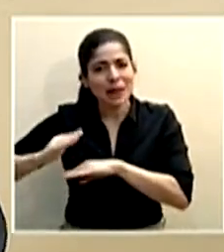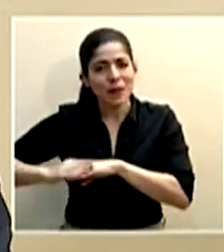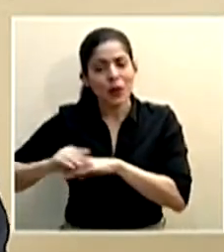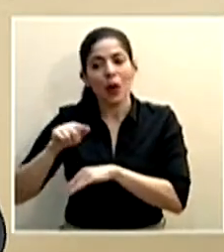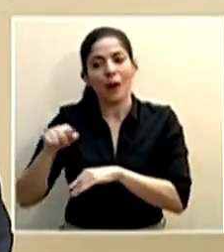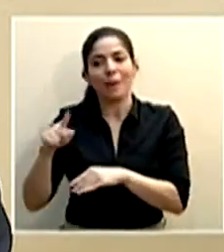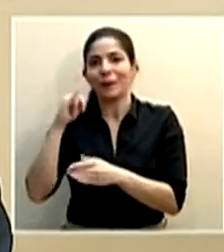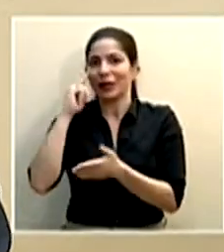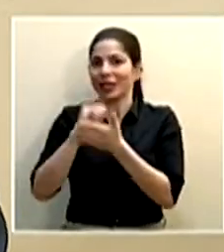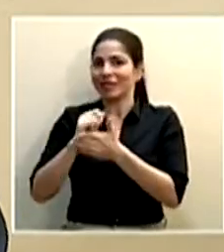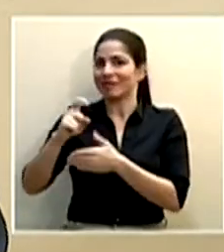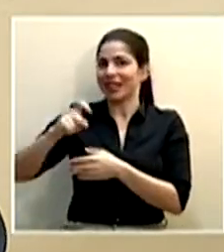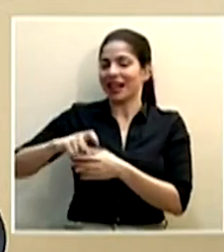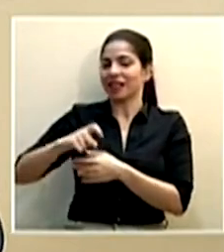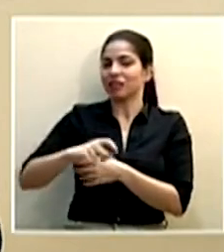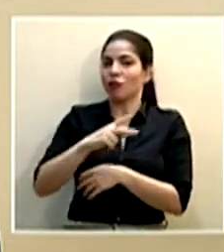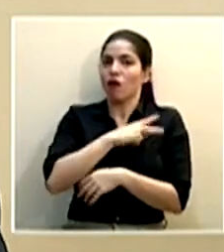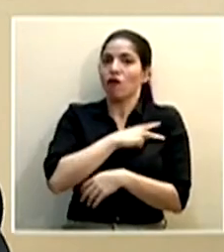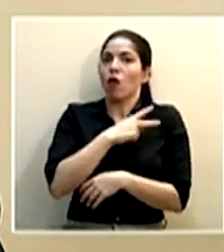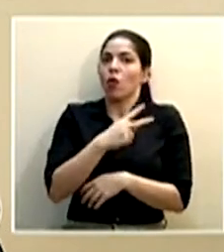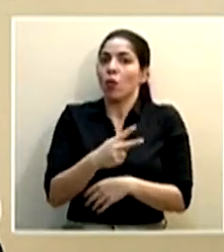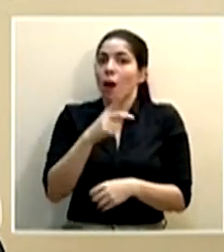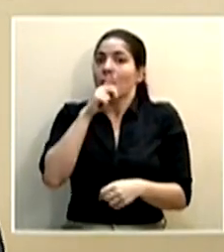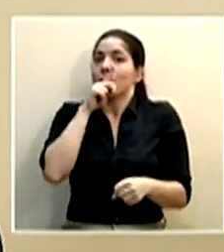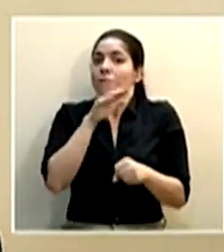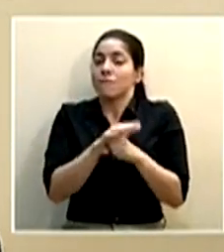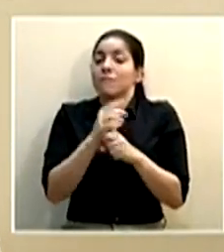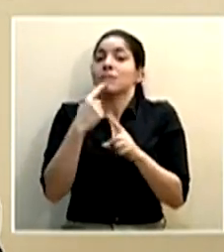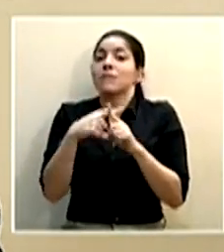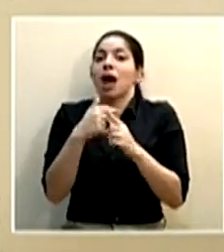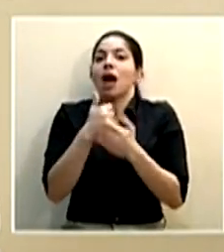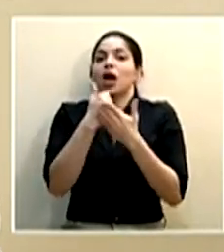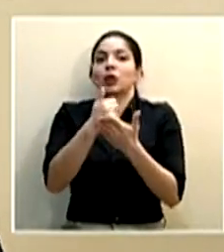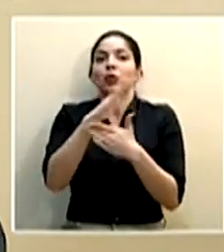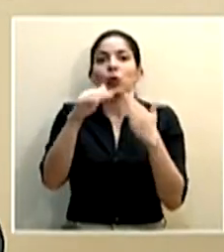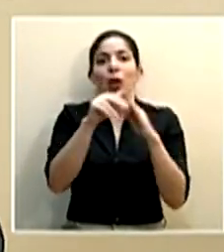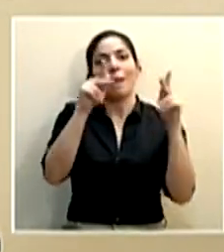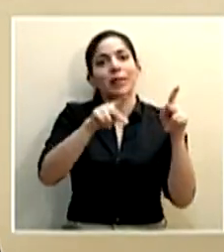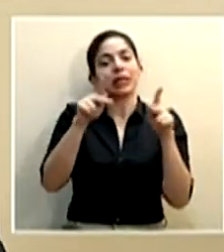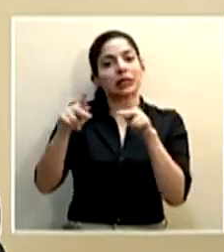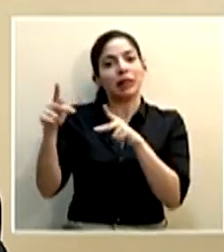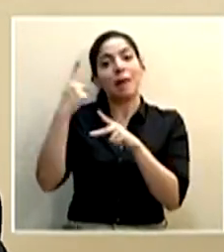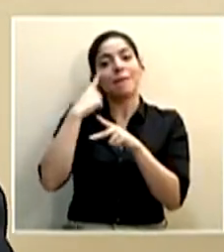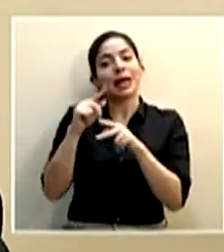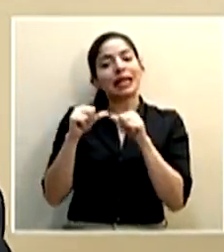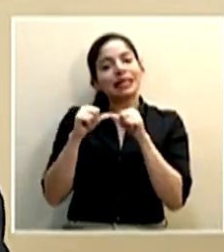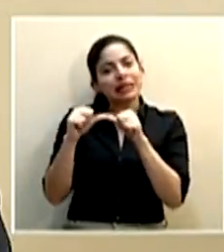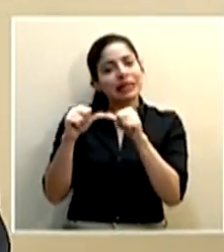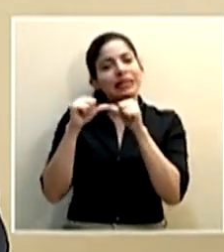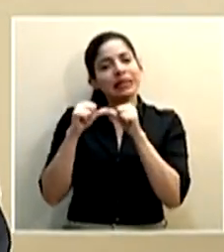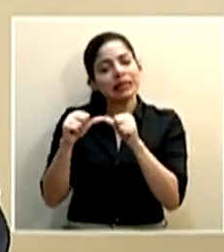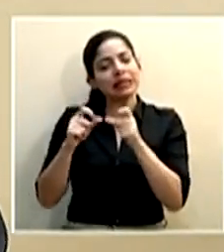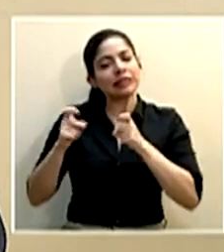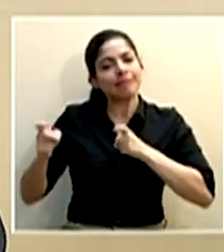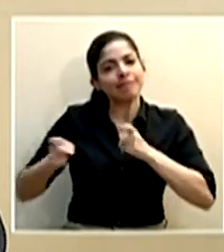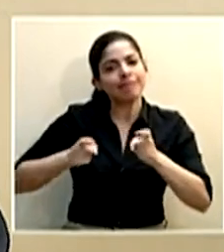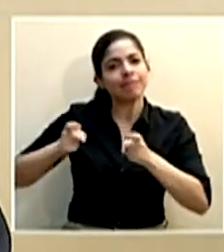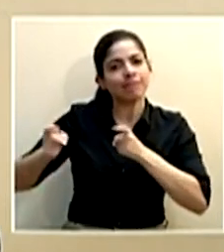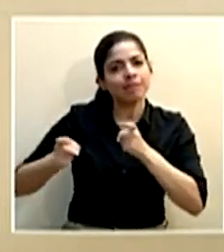ahí que requerimos la voluntad del compromiso y la ayuda del ciudadano para no solamente seguir tratando de manejar